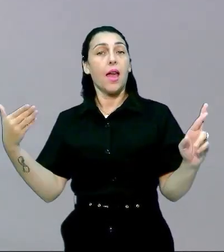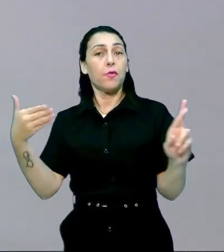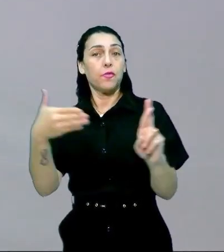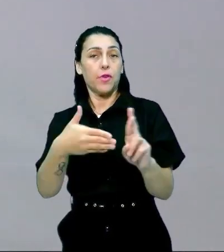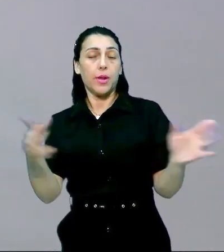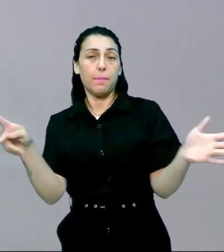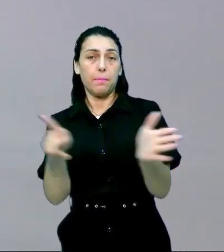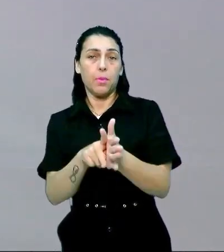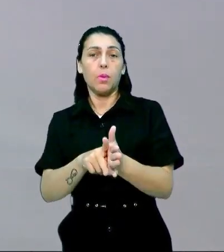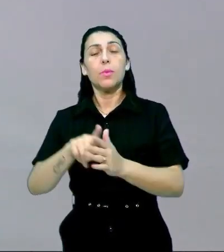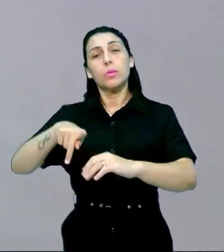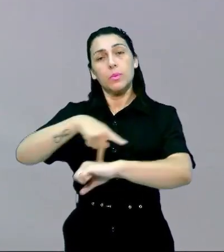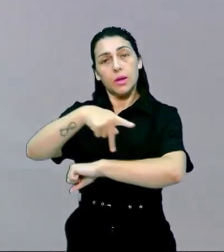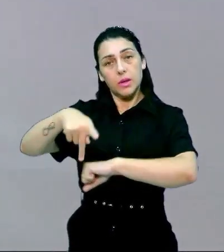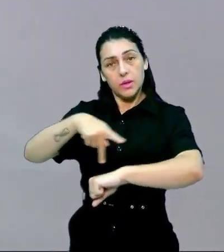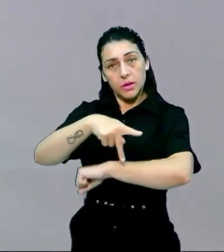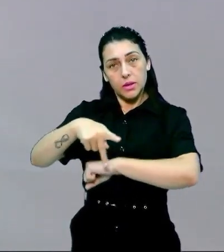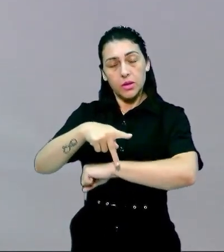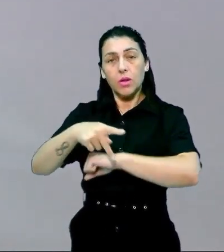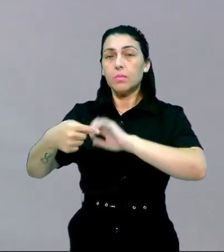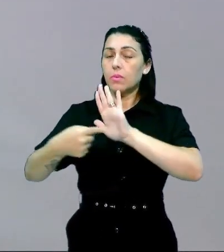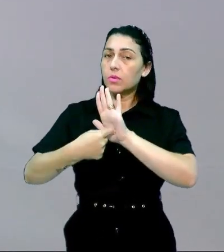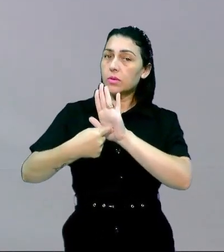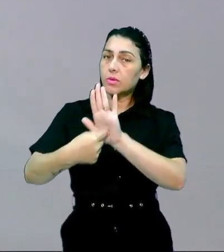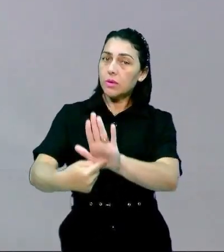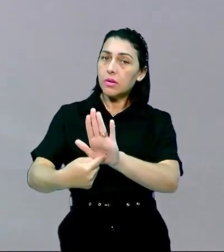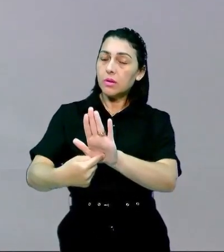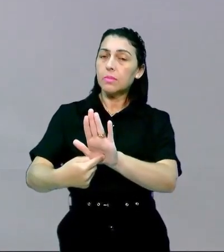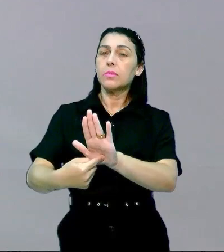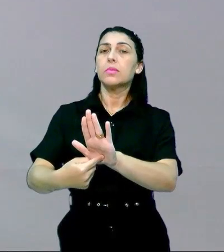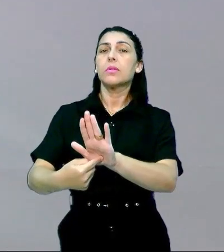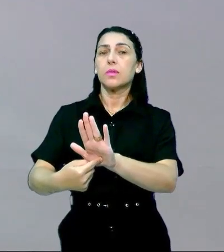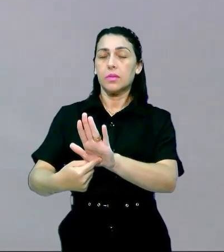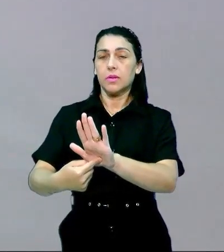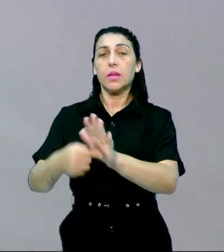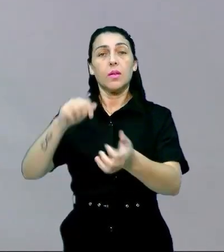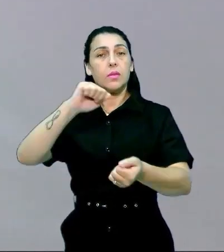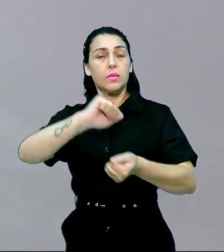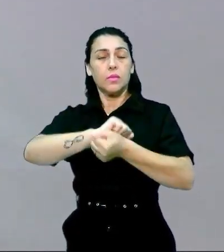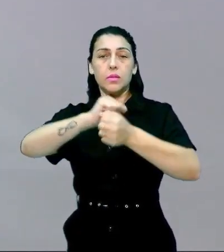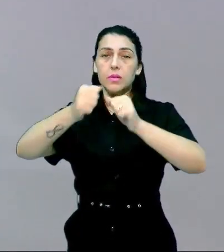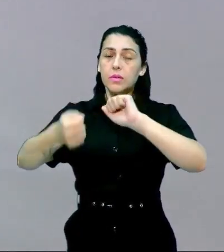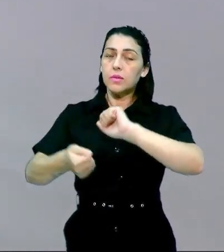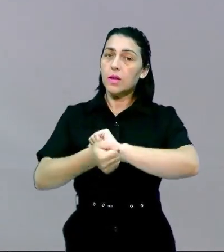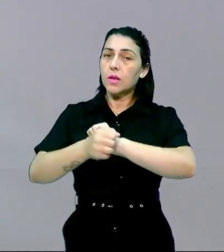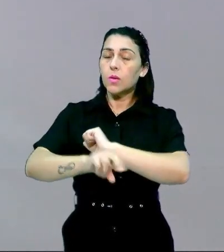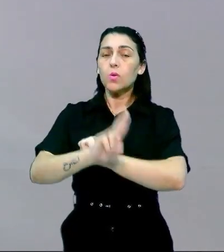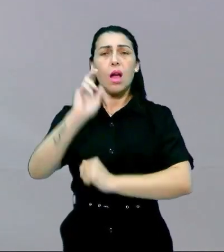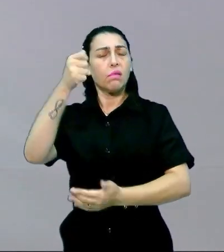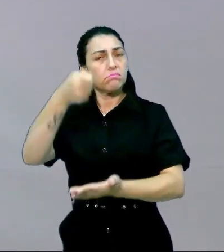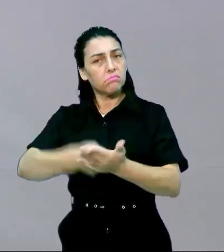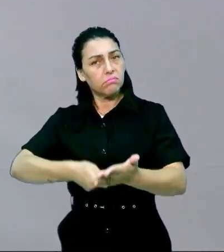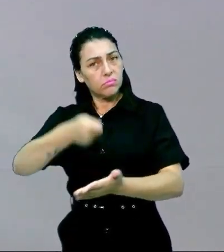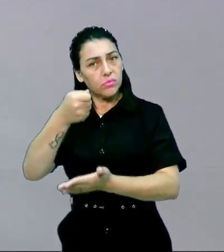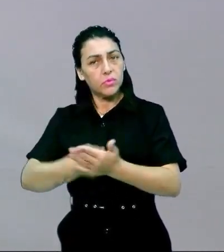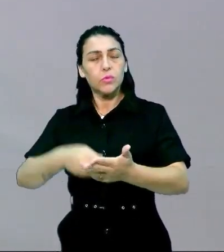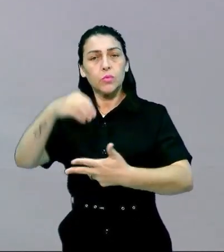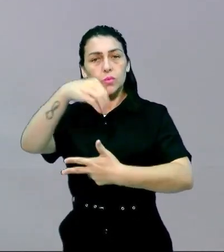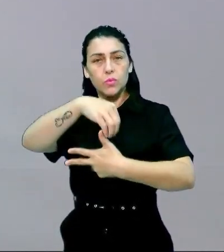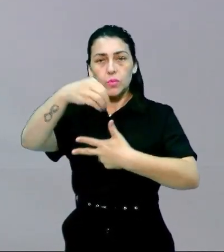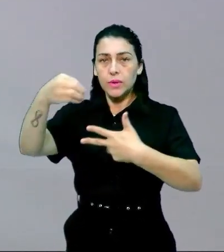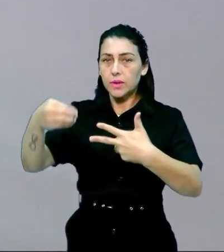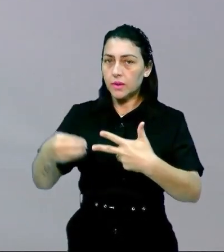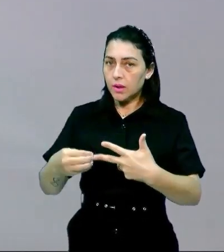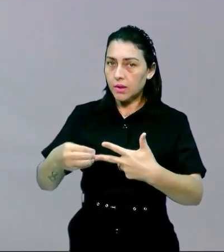es típico dali entonces abordamos aquellas que están asociadas o que ya fueron cobradas ahí en el